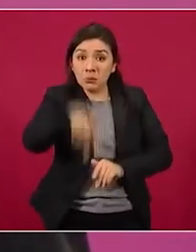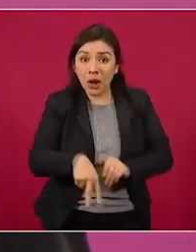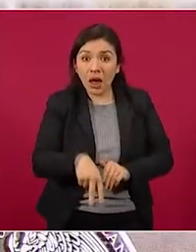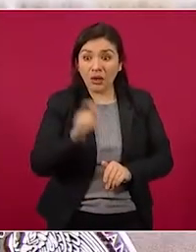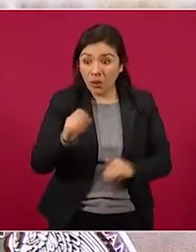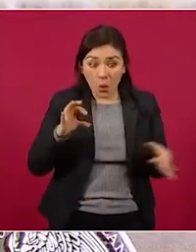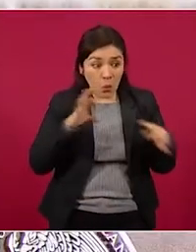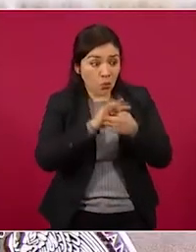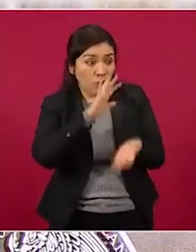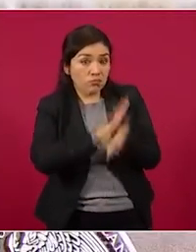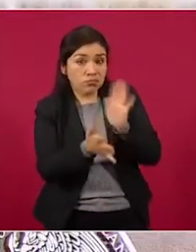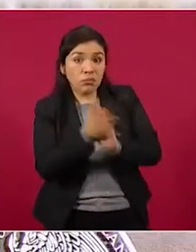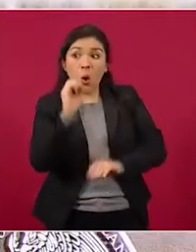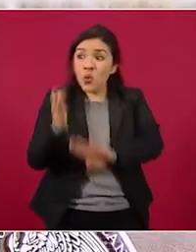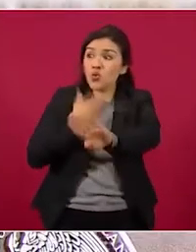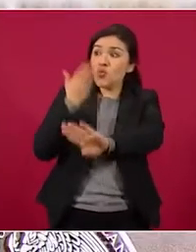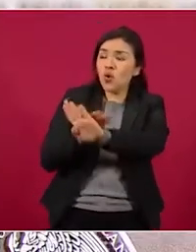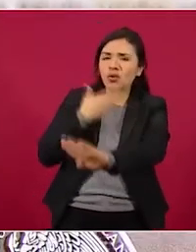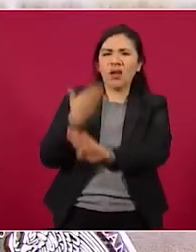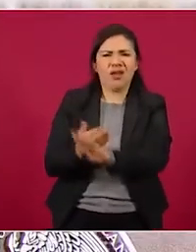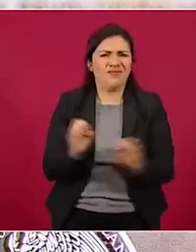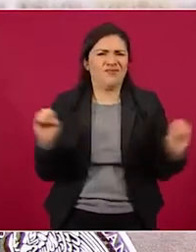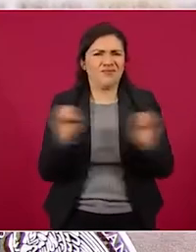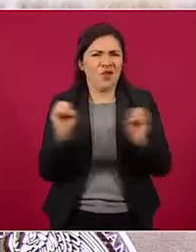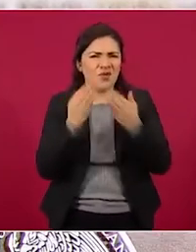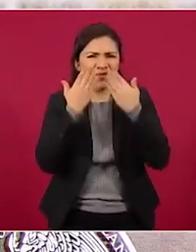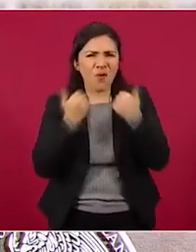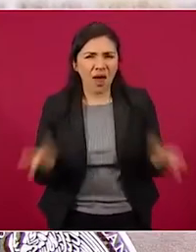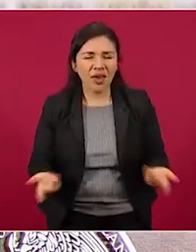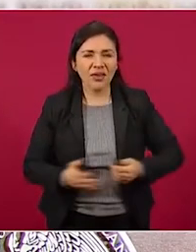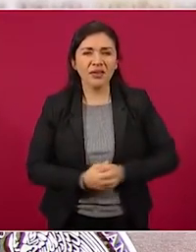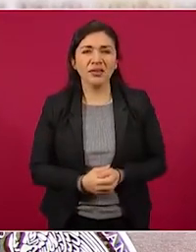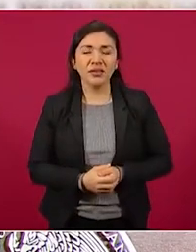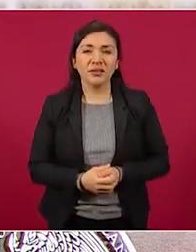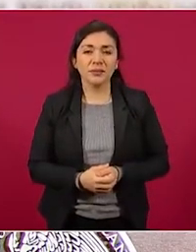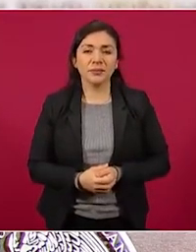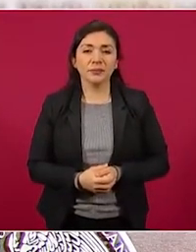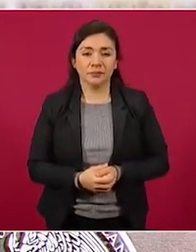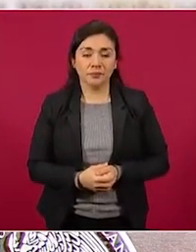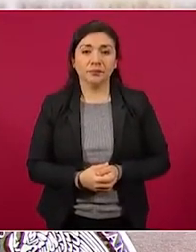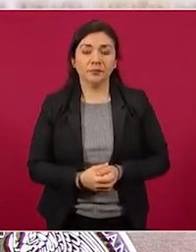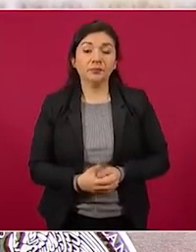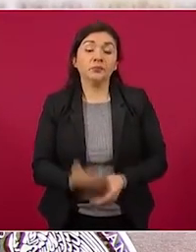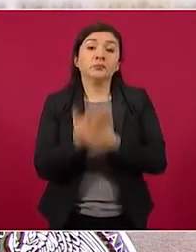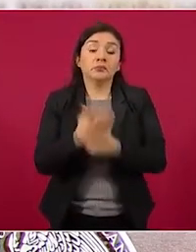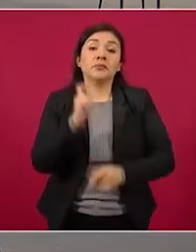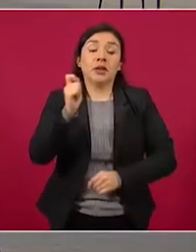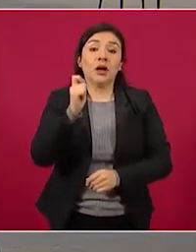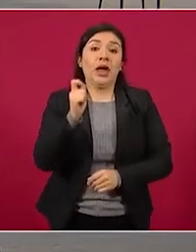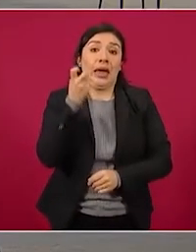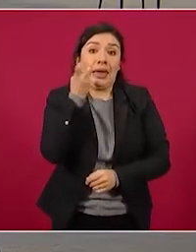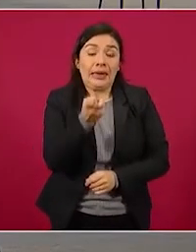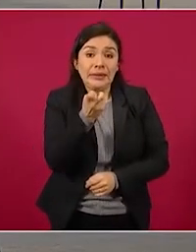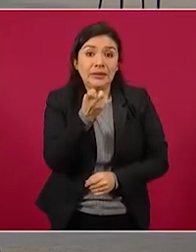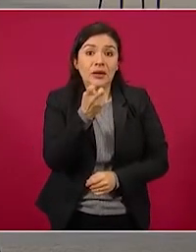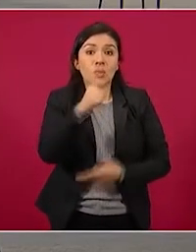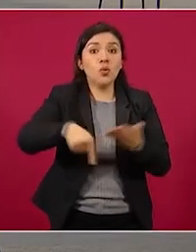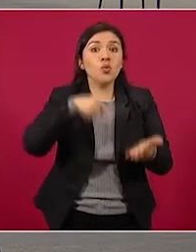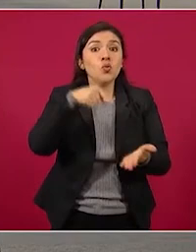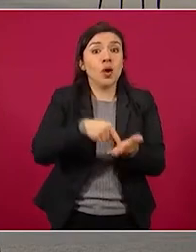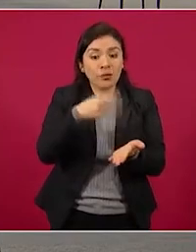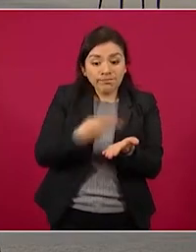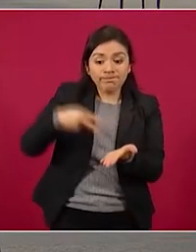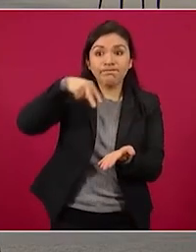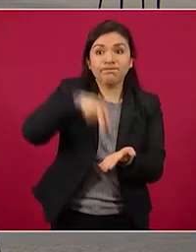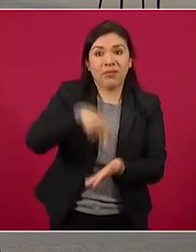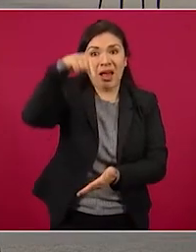coerción ni agresión alguna. Añadimos. Se dice que ese lugar, el pódium del